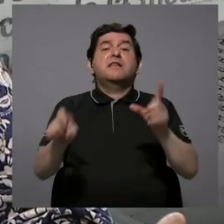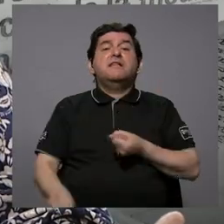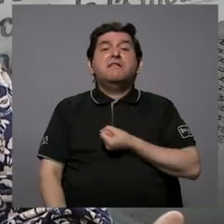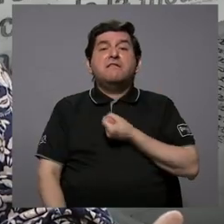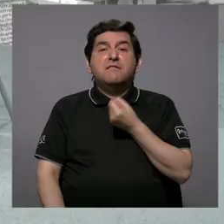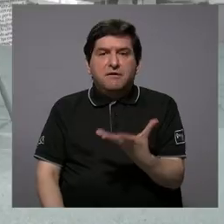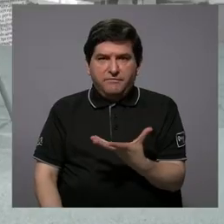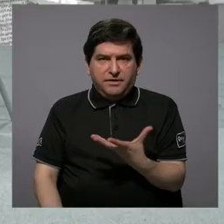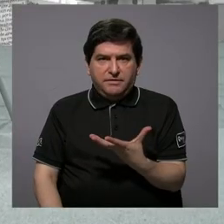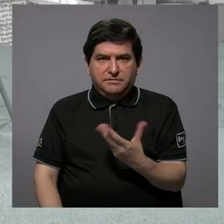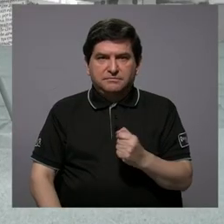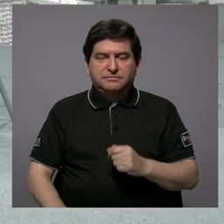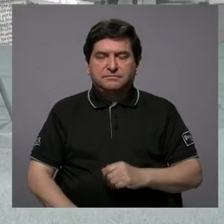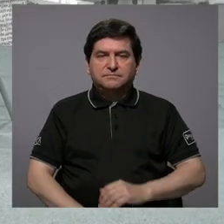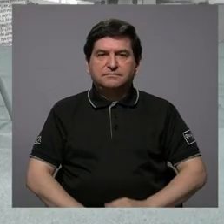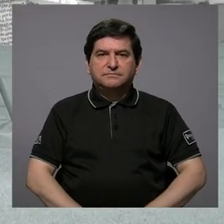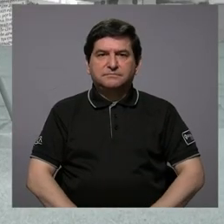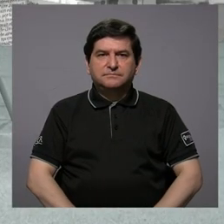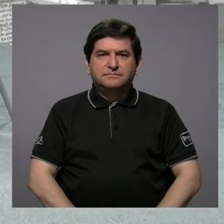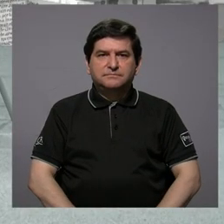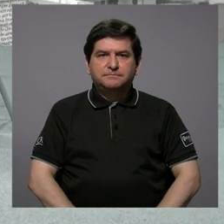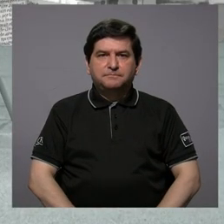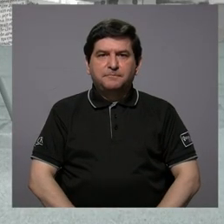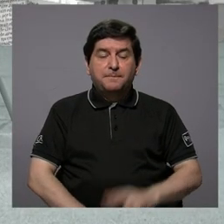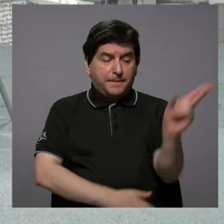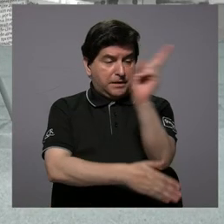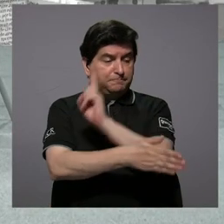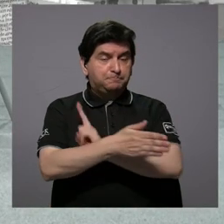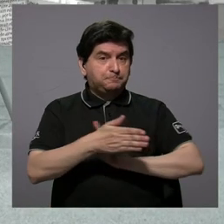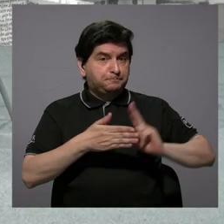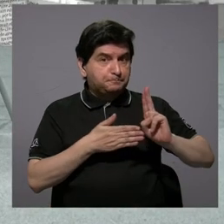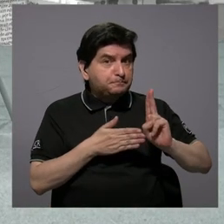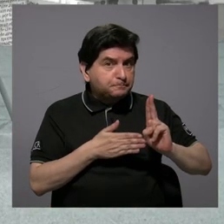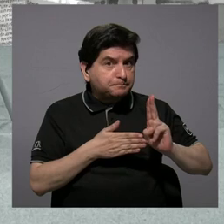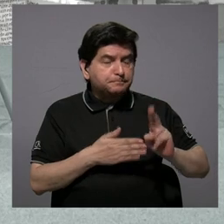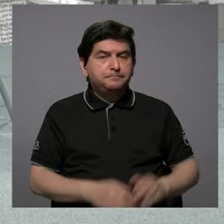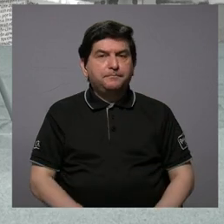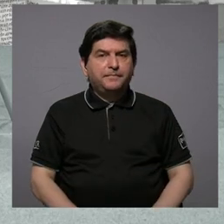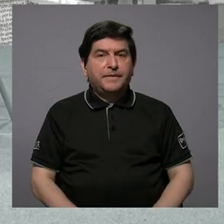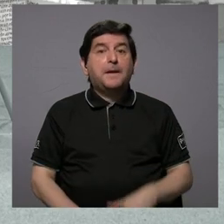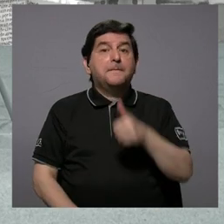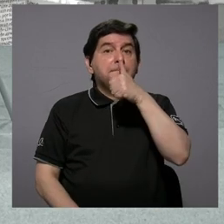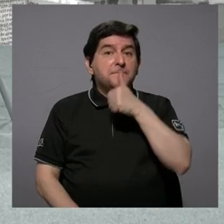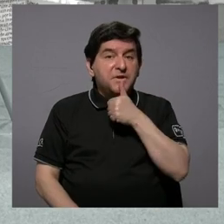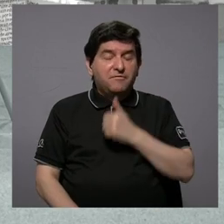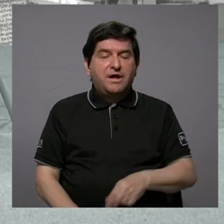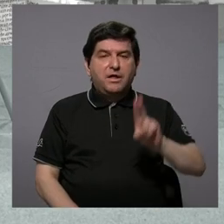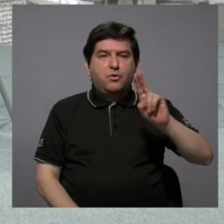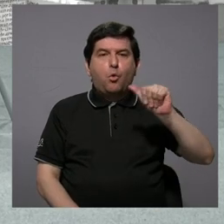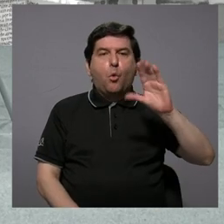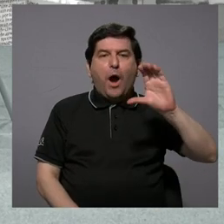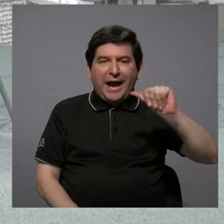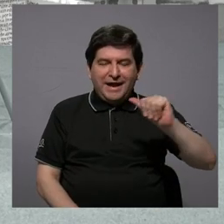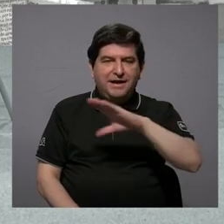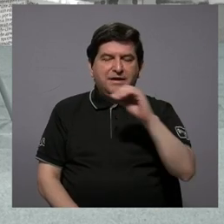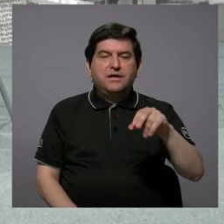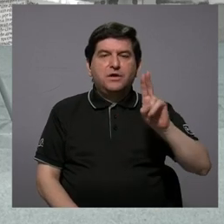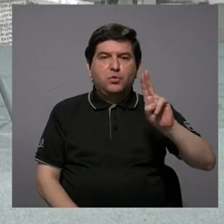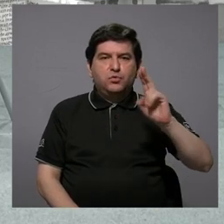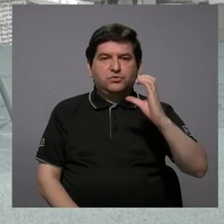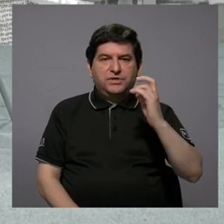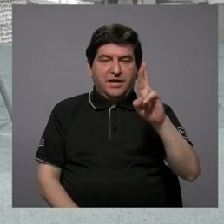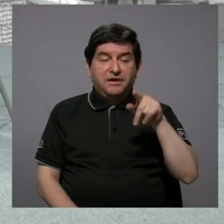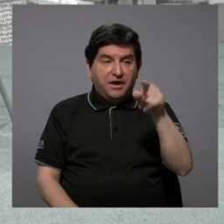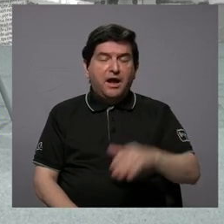expresión. y en la universidad, en la universidad privada, La Huaca y en la Universidad de Costa Rica